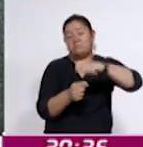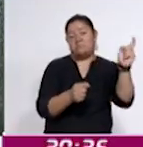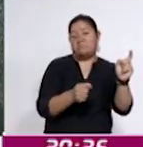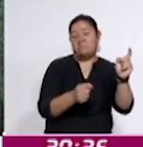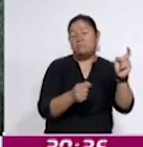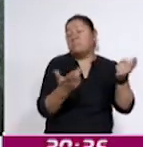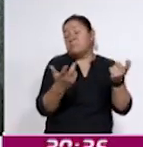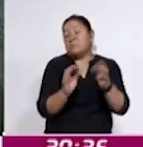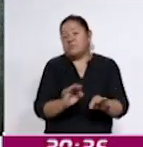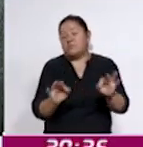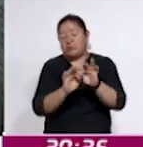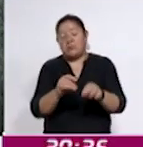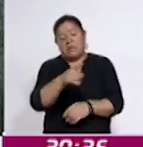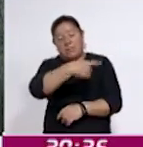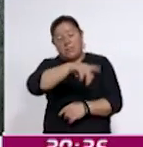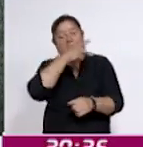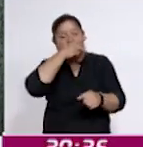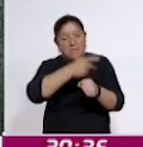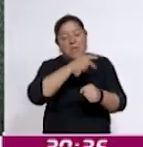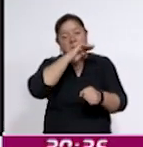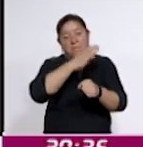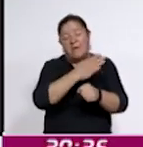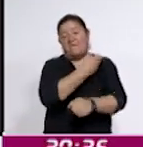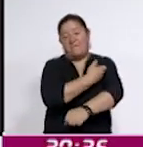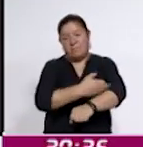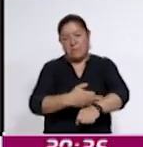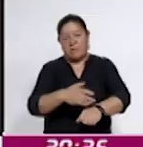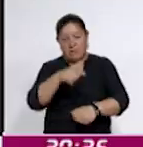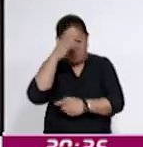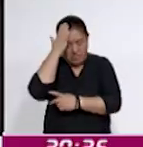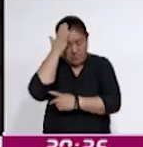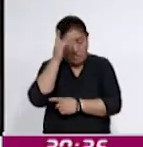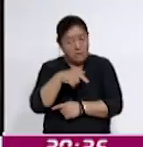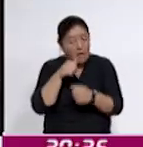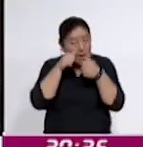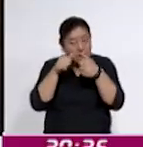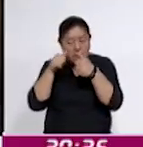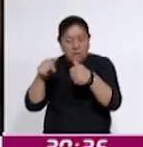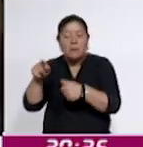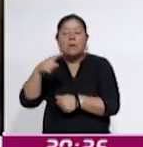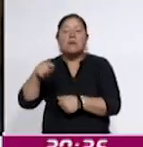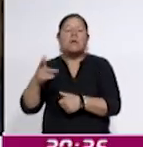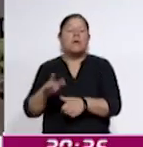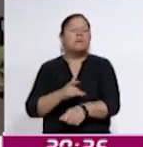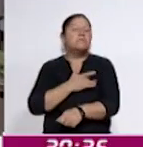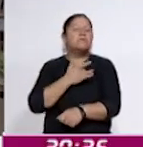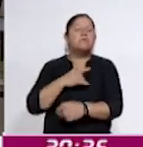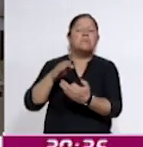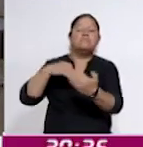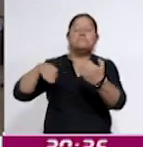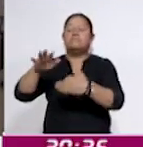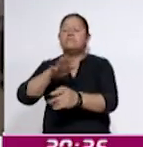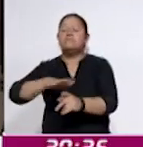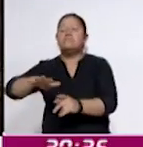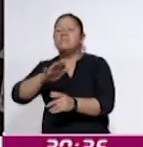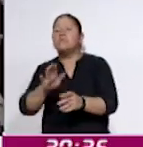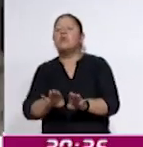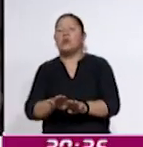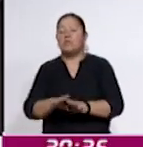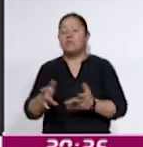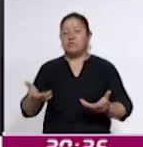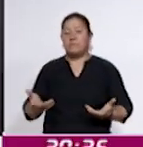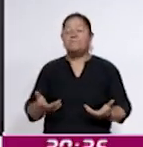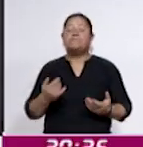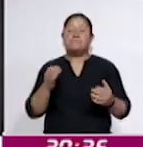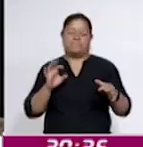madres de familia y tutores estén atentos a cualquier señal de alarma y fortalezcan los lazos de comunicación con sus hijos. Para